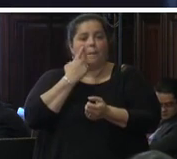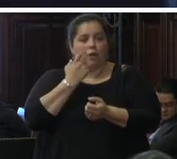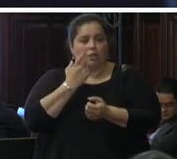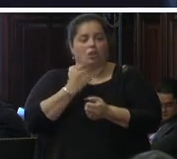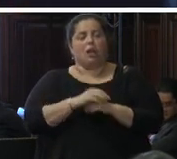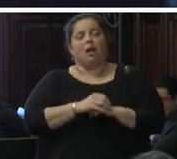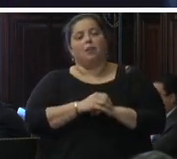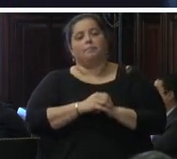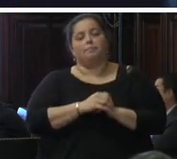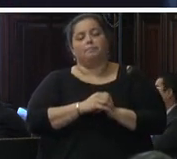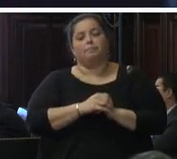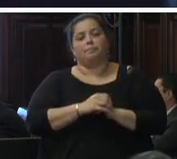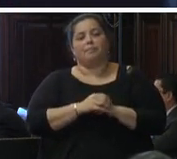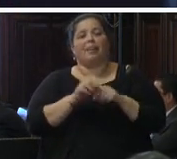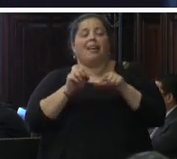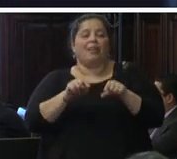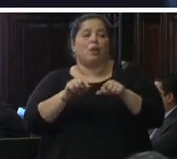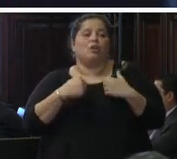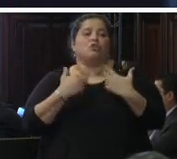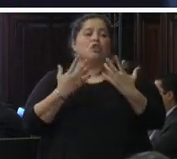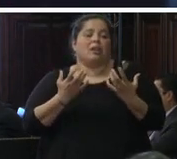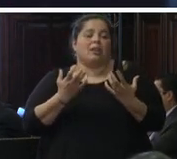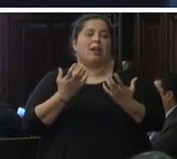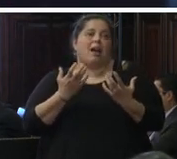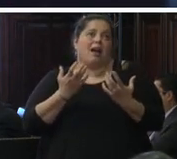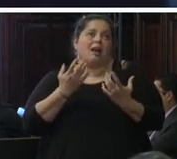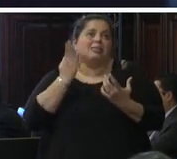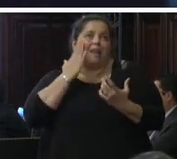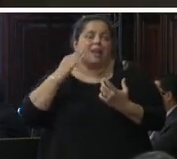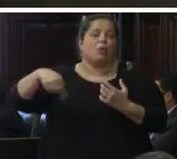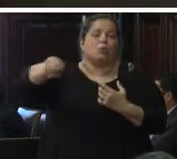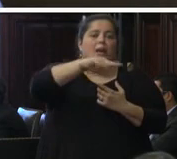poco me quería ver la opinión de ustedes